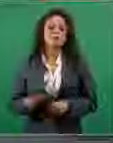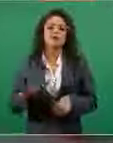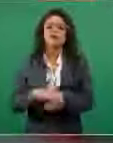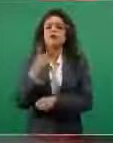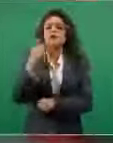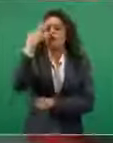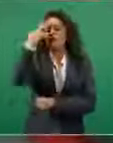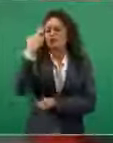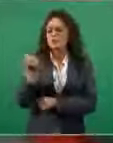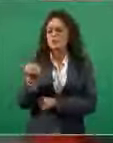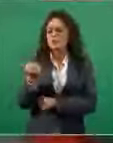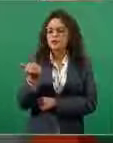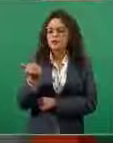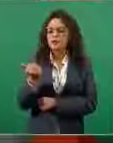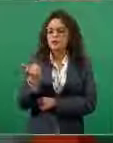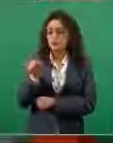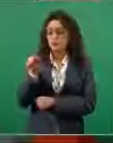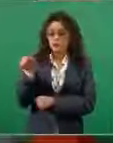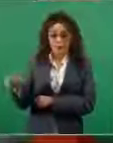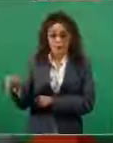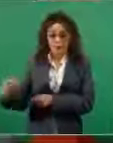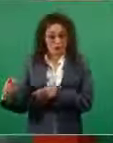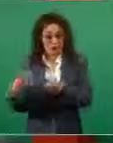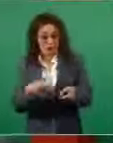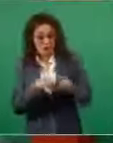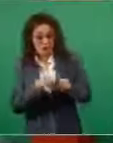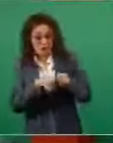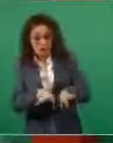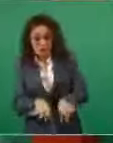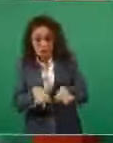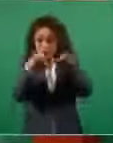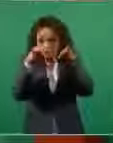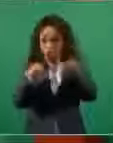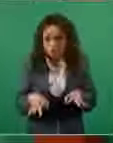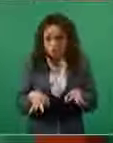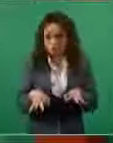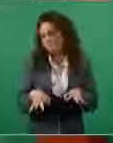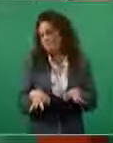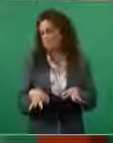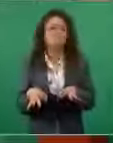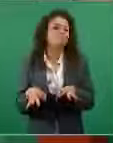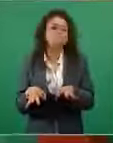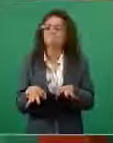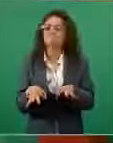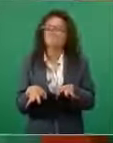dando mala información a nuestros adversarios.